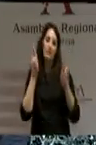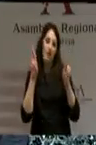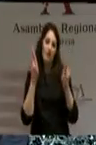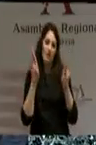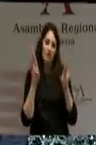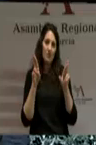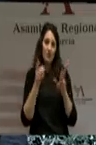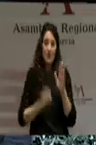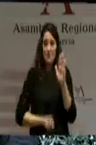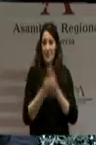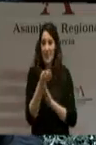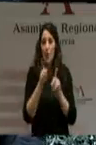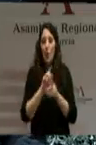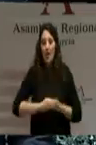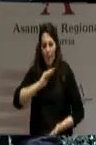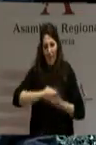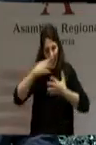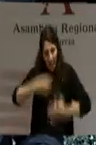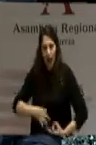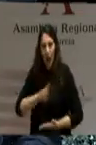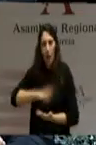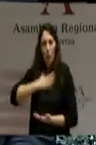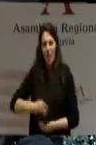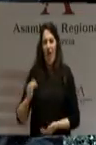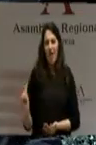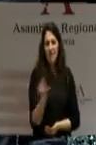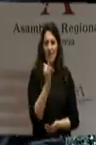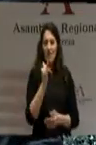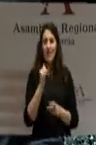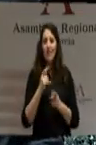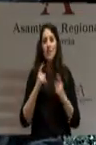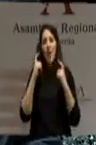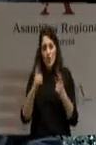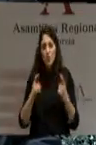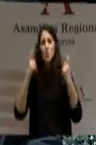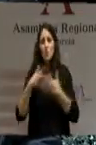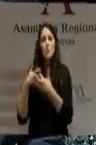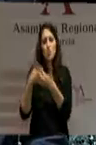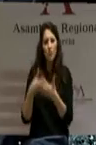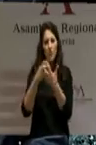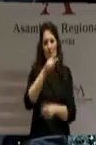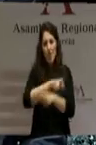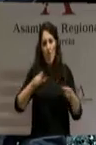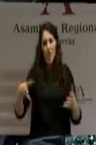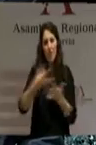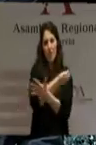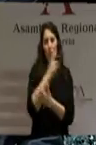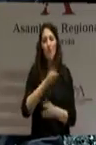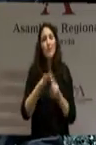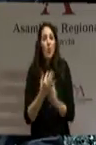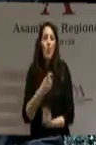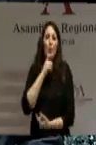apoyado en la capacidad real de la región de Murcia y en el espíritu de lucha que los ciudadanos de esta región mostramos en los momentos más difíciles.